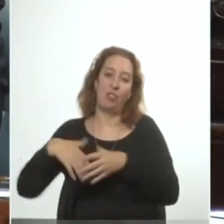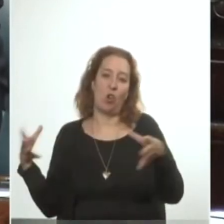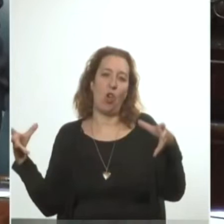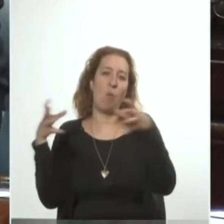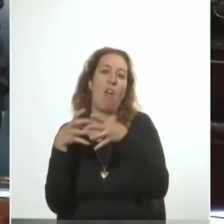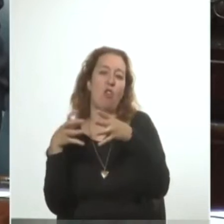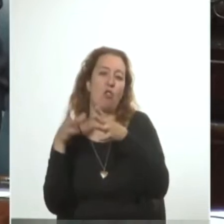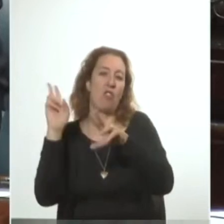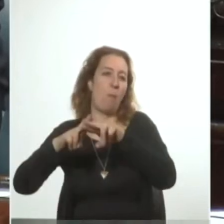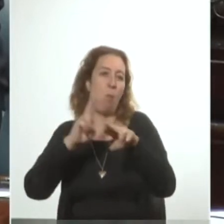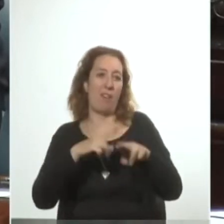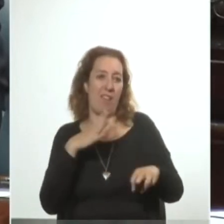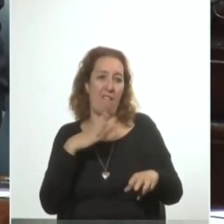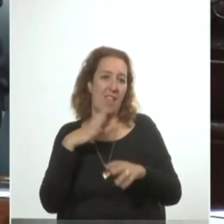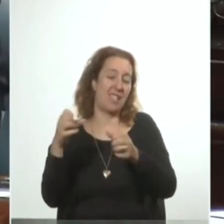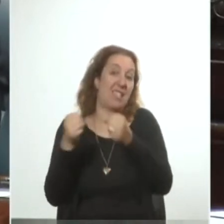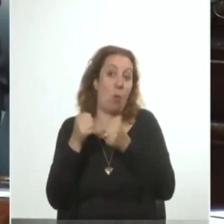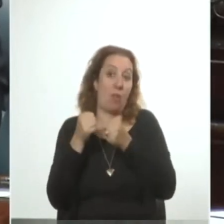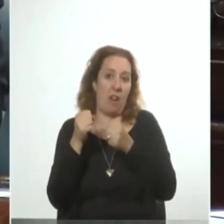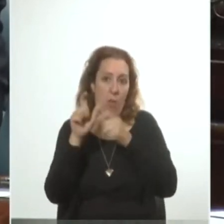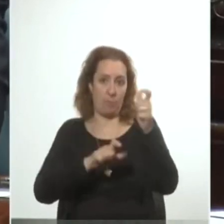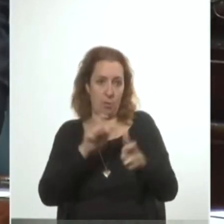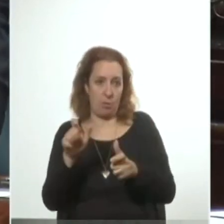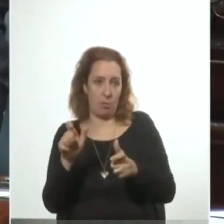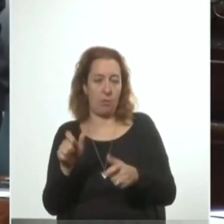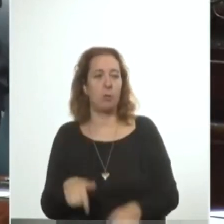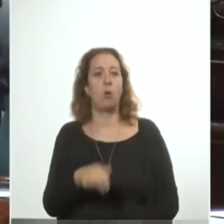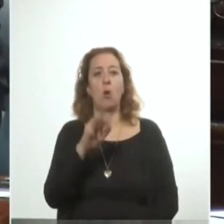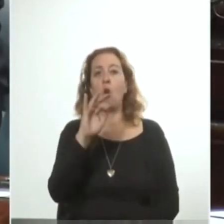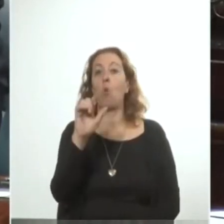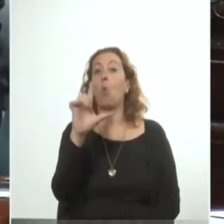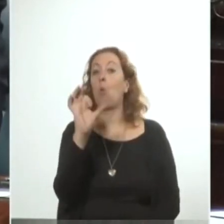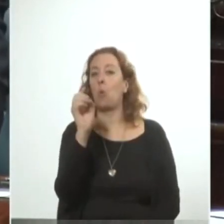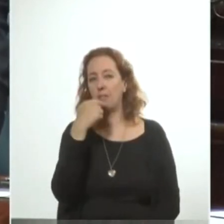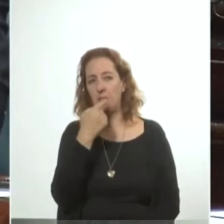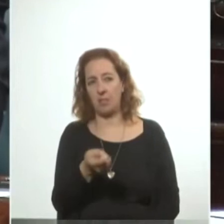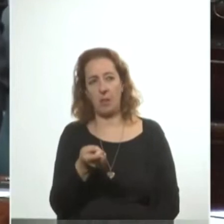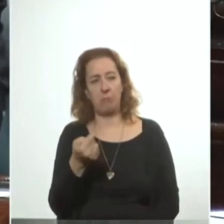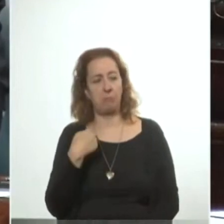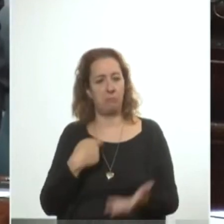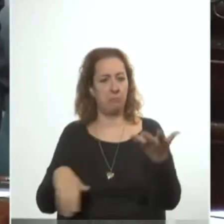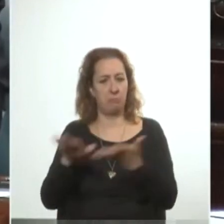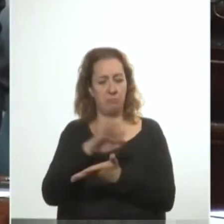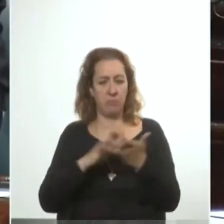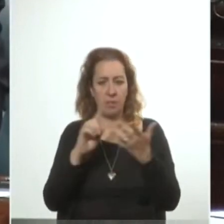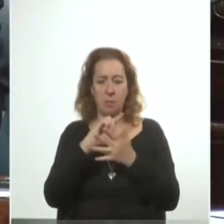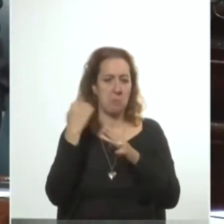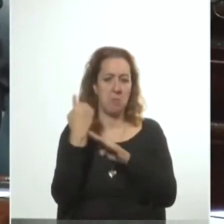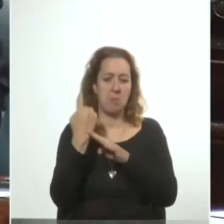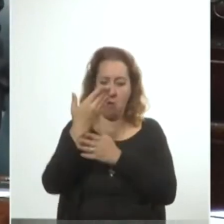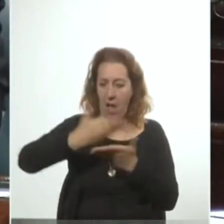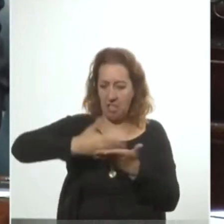tenían secuestrado. Dirá Wilson al respecto. El azar quiso que fuera el primero en recibir las actas de los